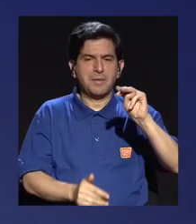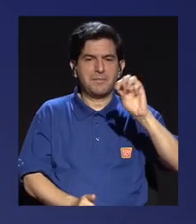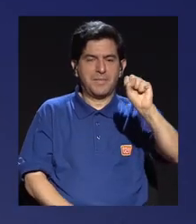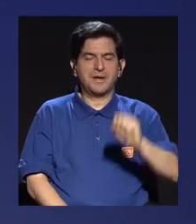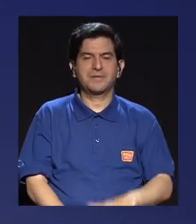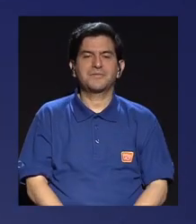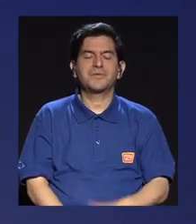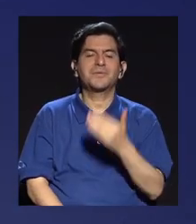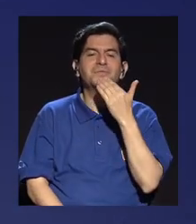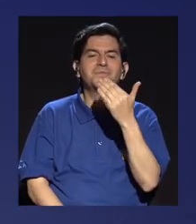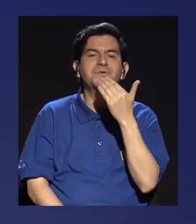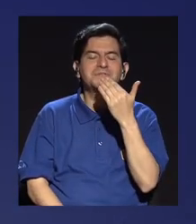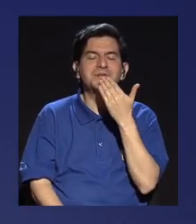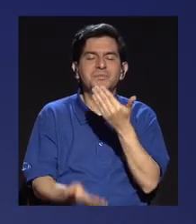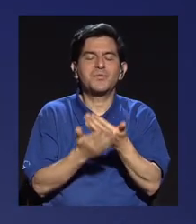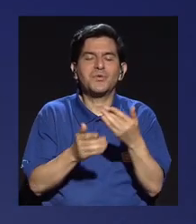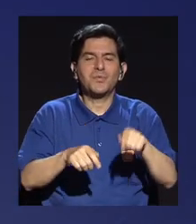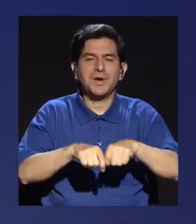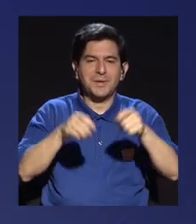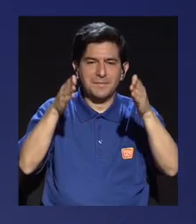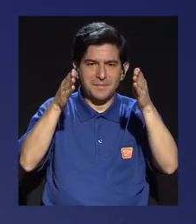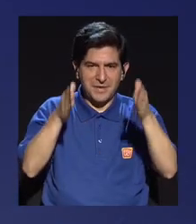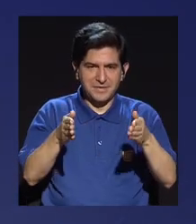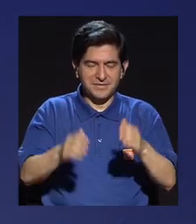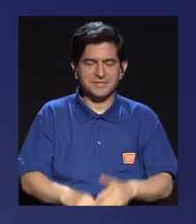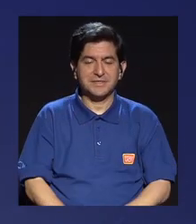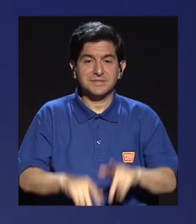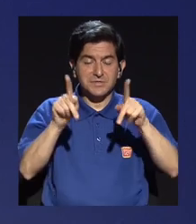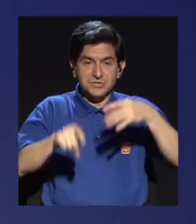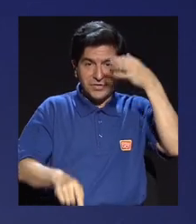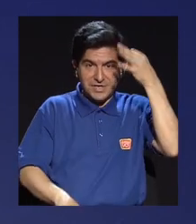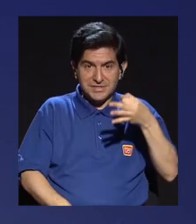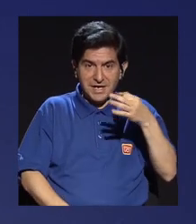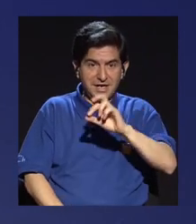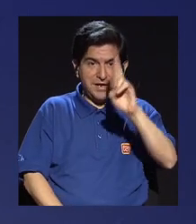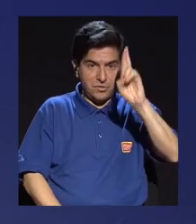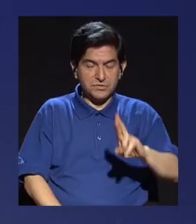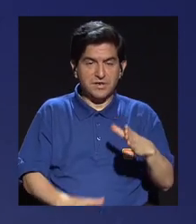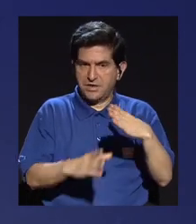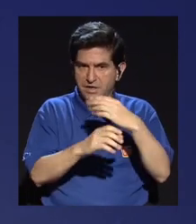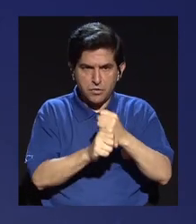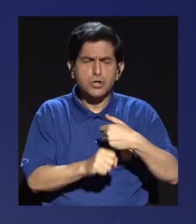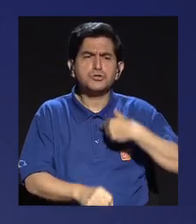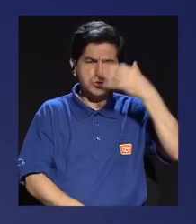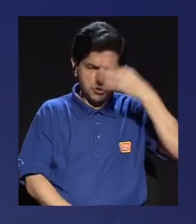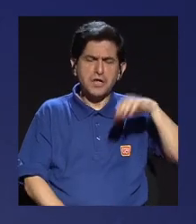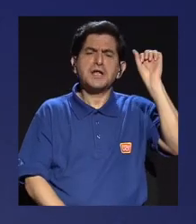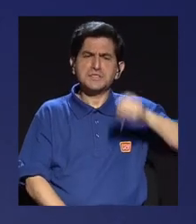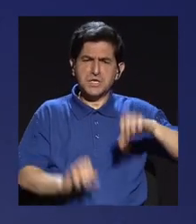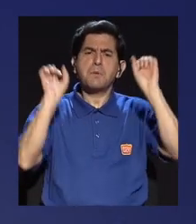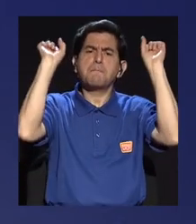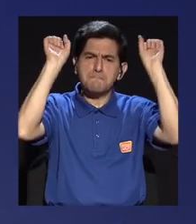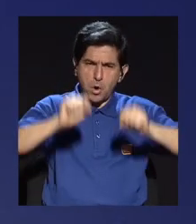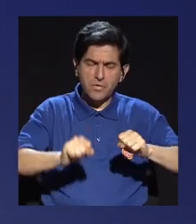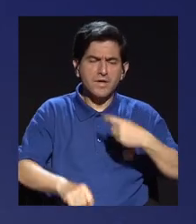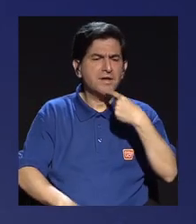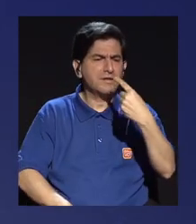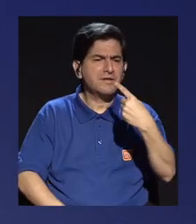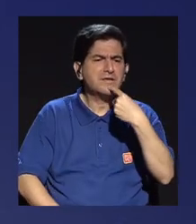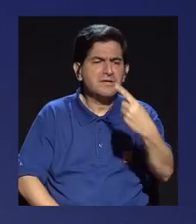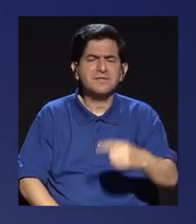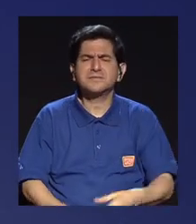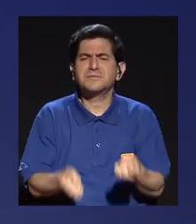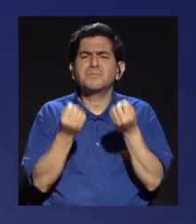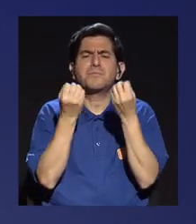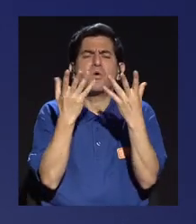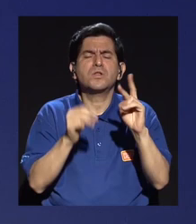muchas gracias por hacer buen periodismo para la gente que cree en Costa Rica no hace buen periodismo yo siempre he creído que se puede hacer y puedo nombrar una gran cantidad de